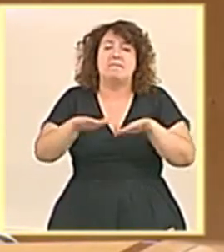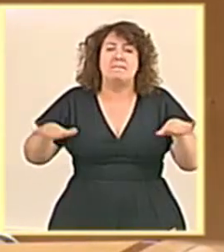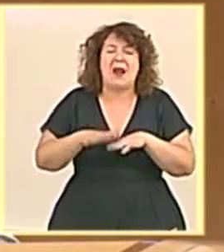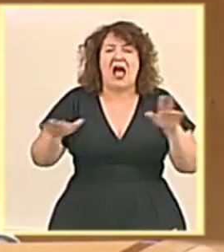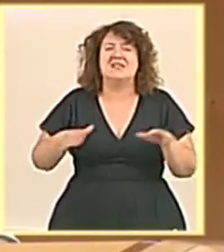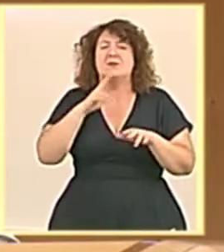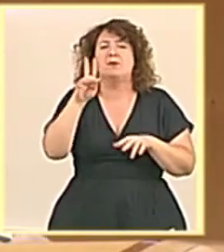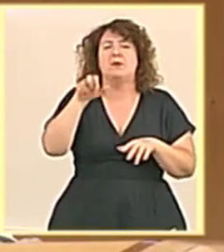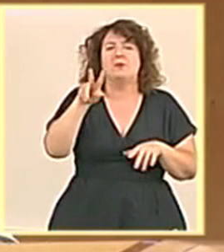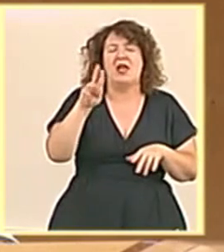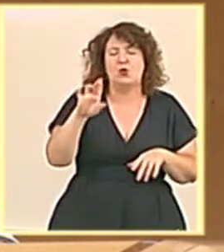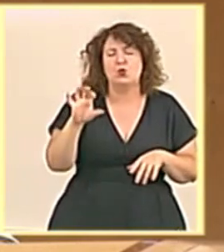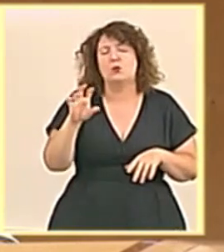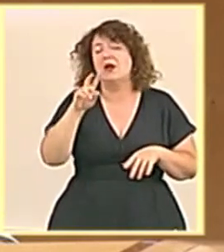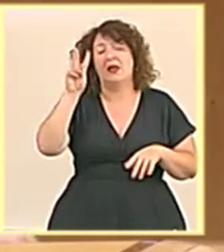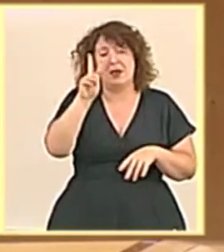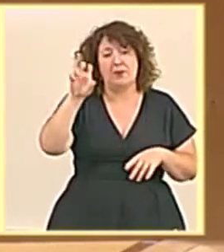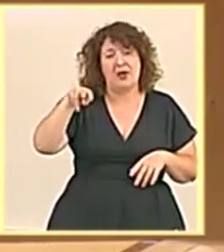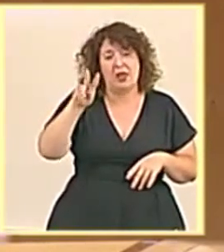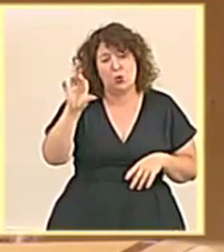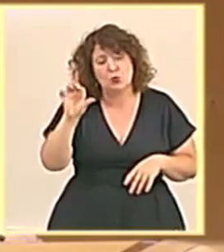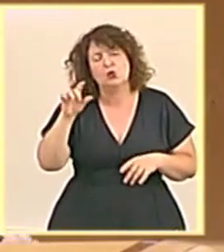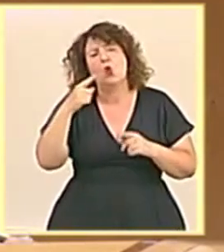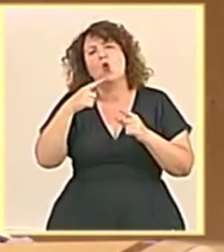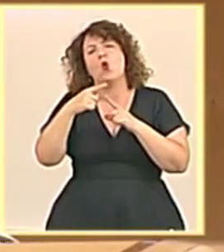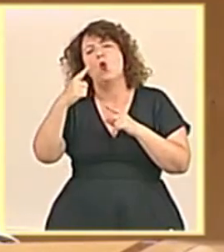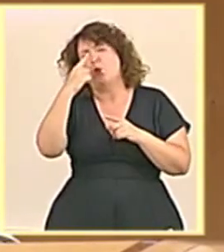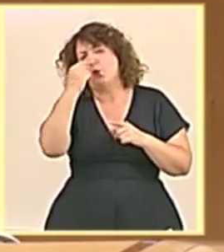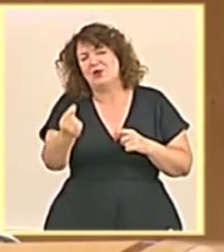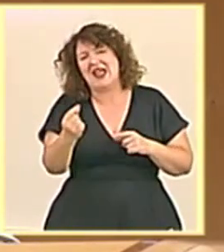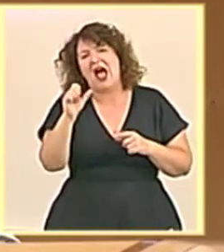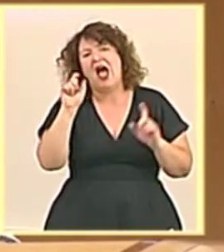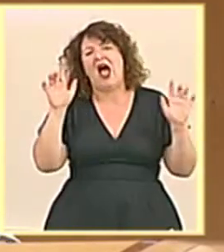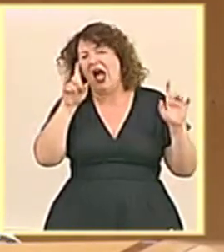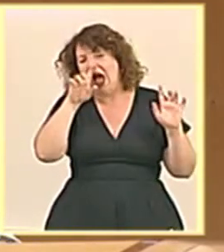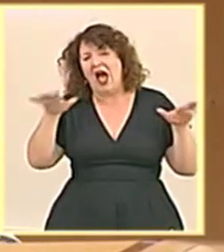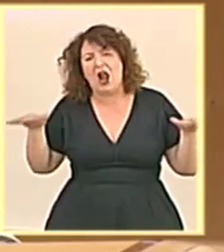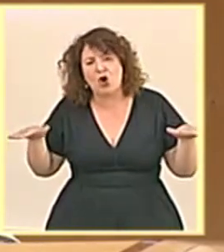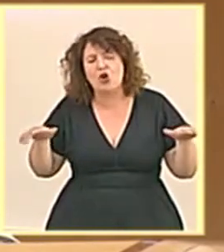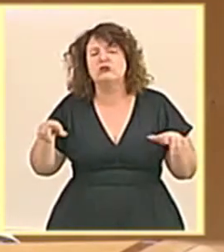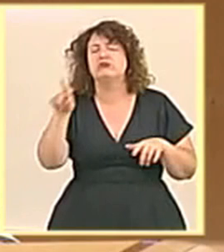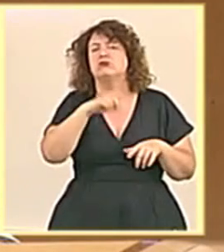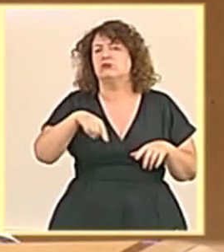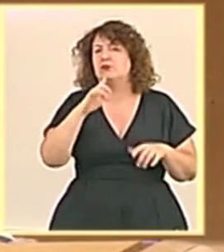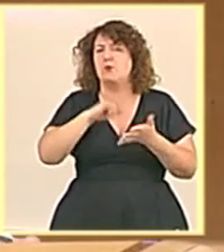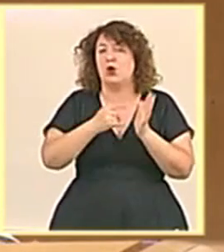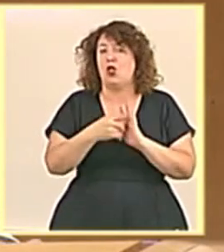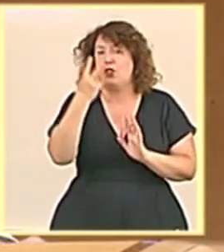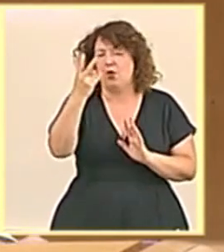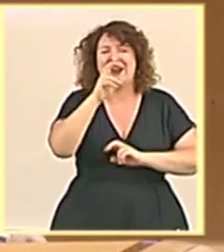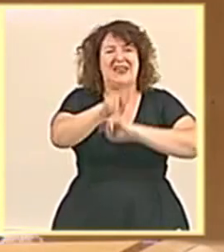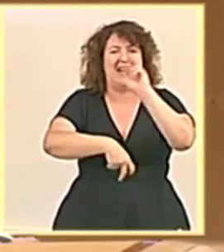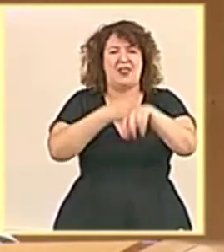de Venus y Punta del Halcón, que constituyen las playas centrales de Marbella, se han redactado dos proyectos en esta zona. El de